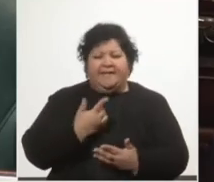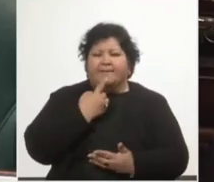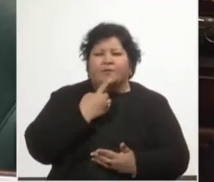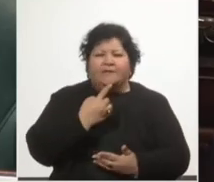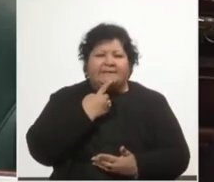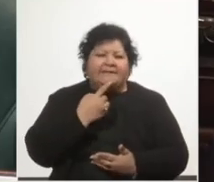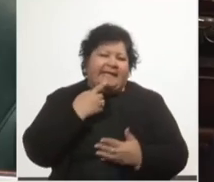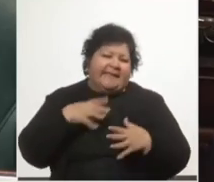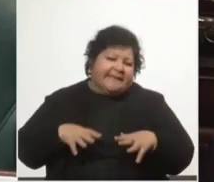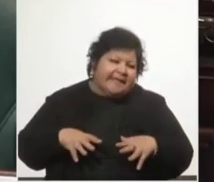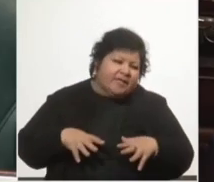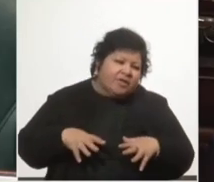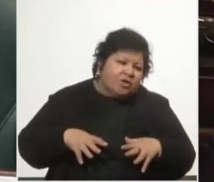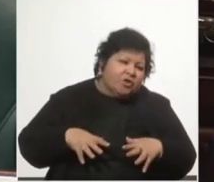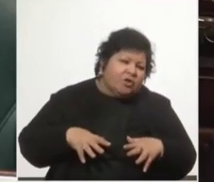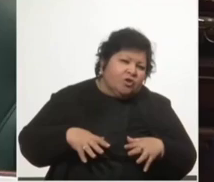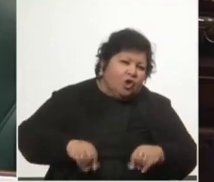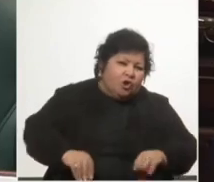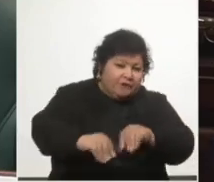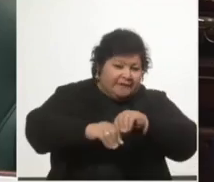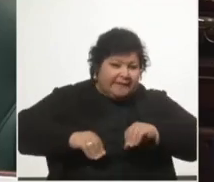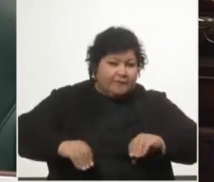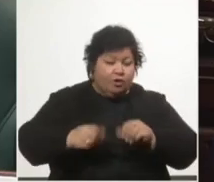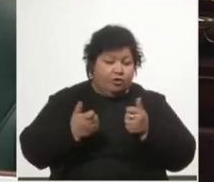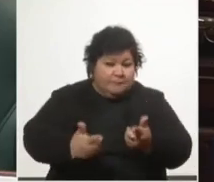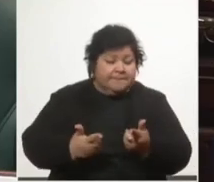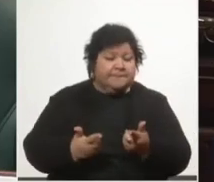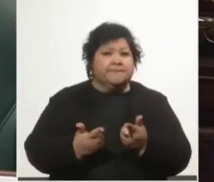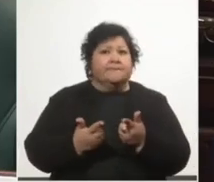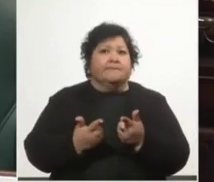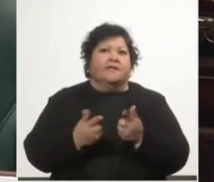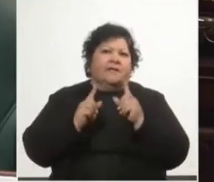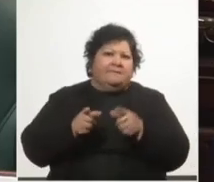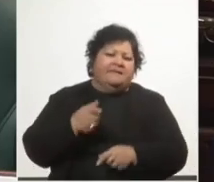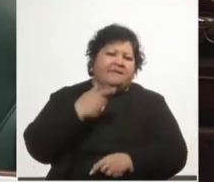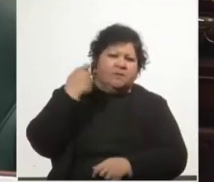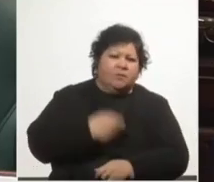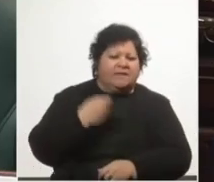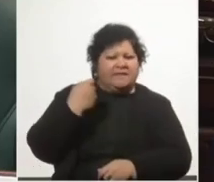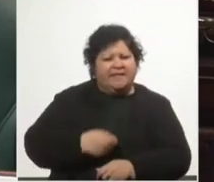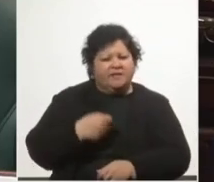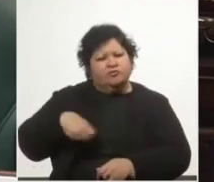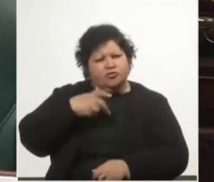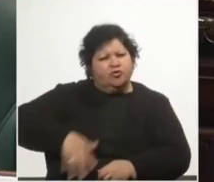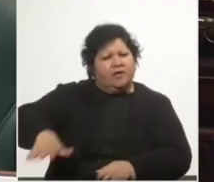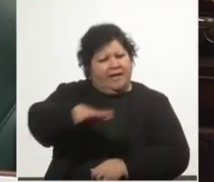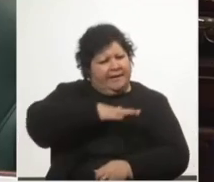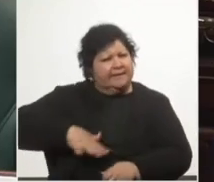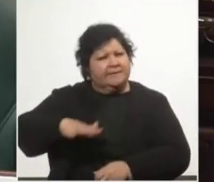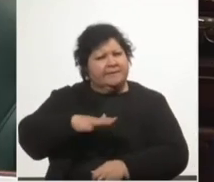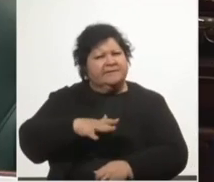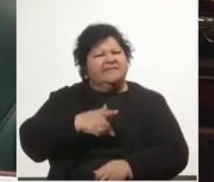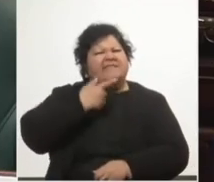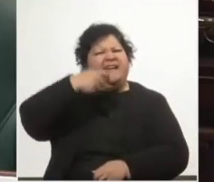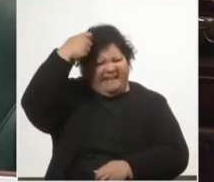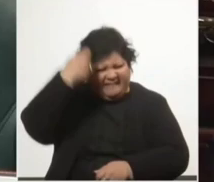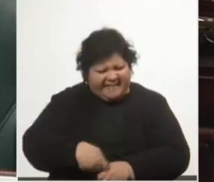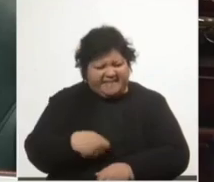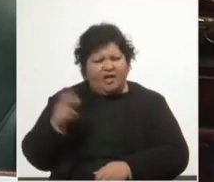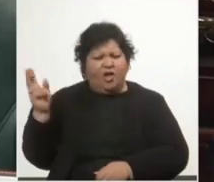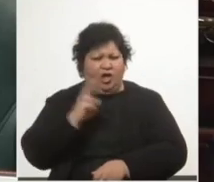social? Porque no es cierto lo que se dijo acá, que se garantizan los recursos para colonización.